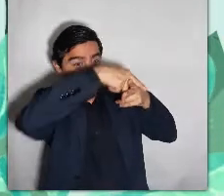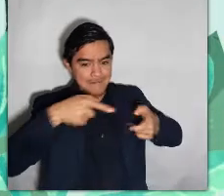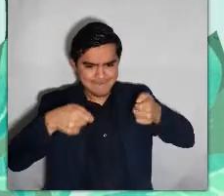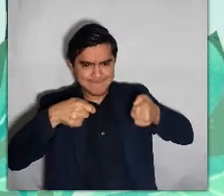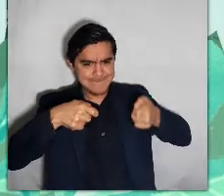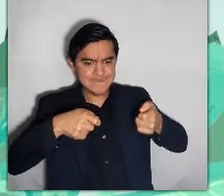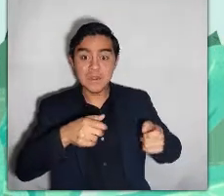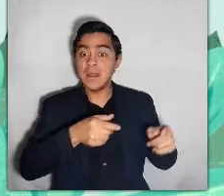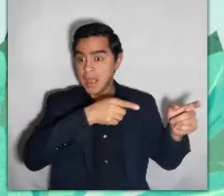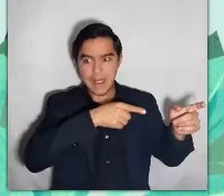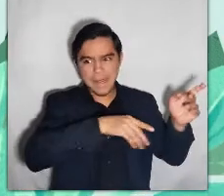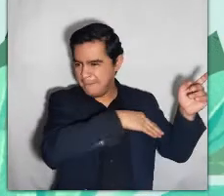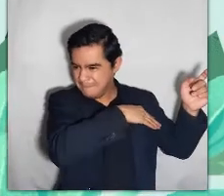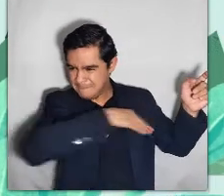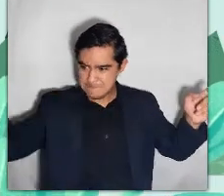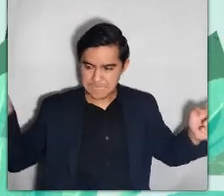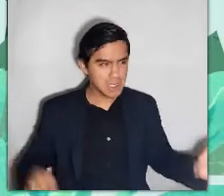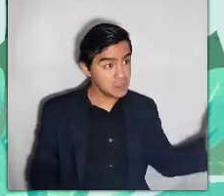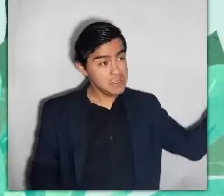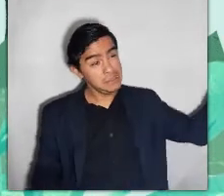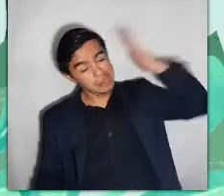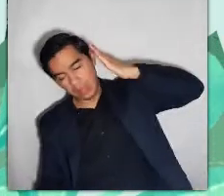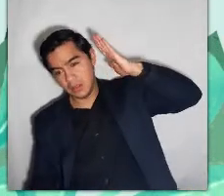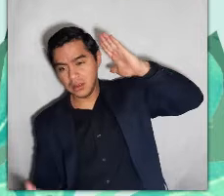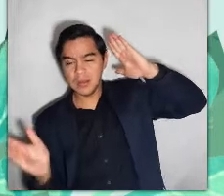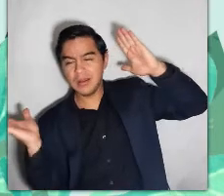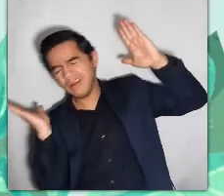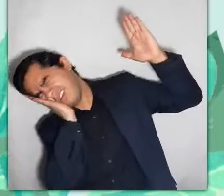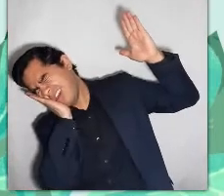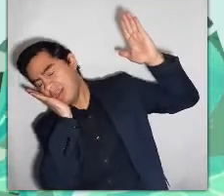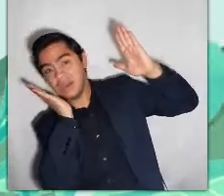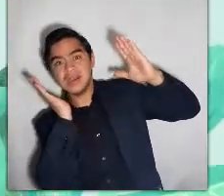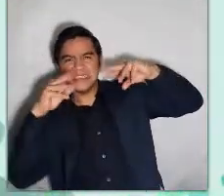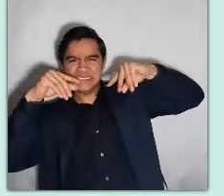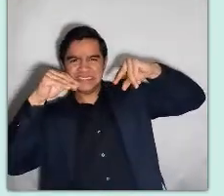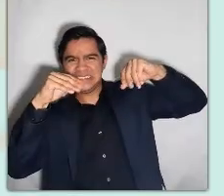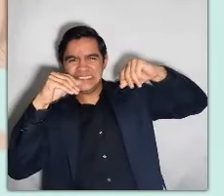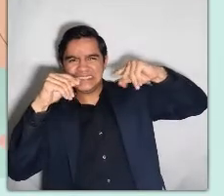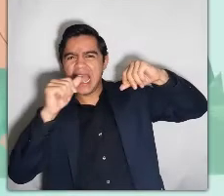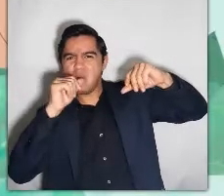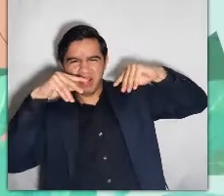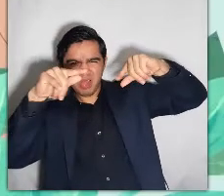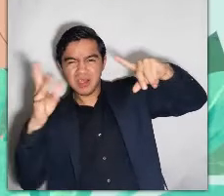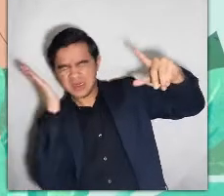domarlo, lo único que consiguió fue que el caballo de una patada le tirara la cabeza contra el fango,